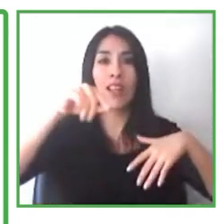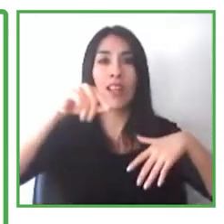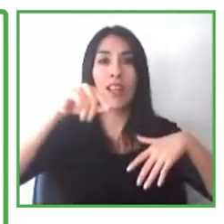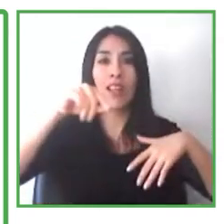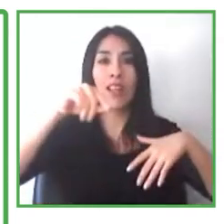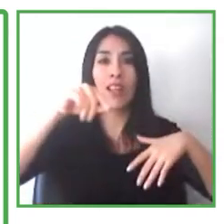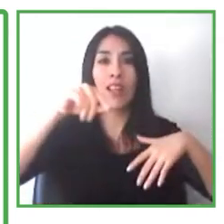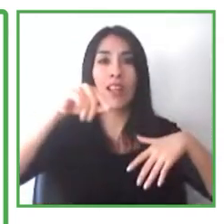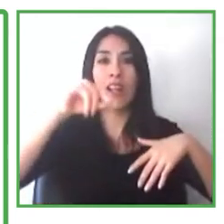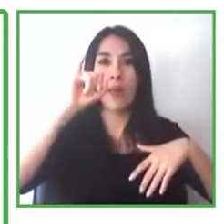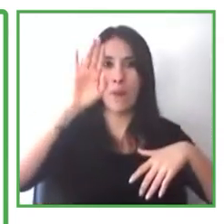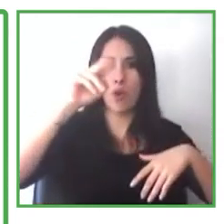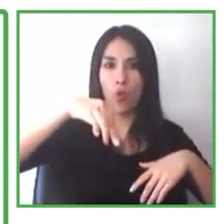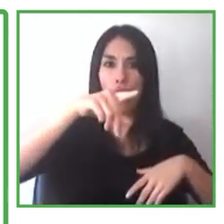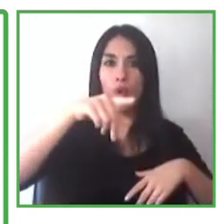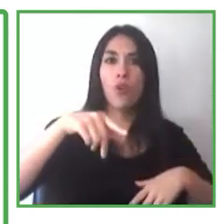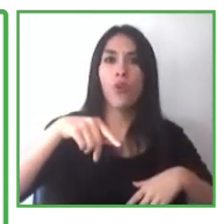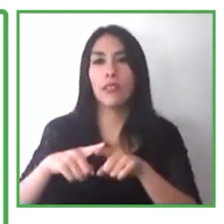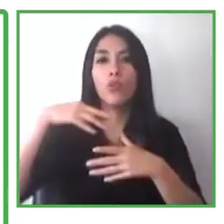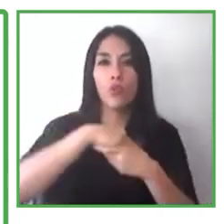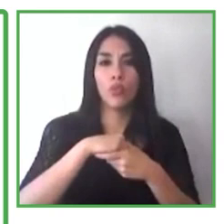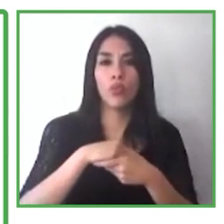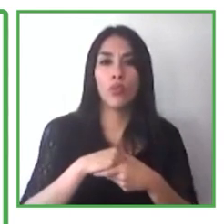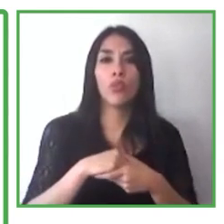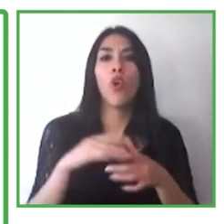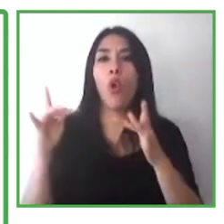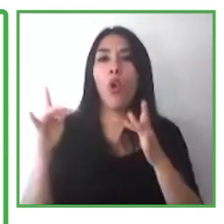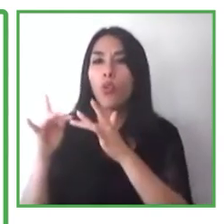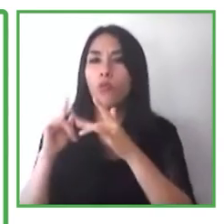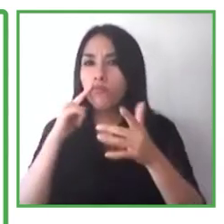en el involucramiento y participación de los empleados,